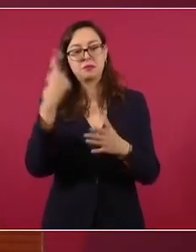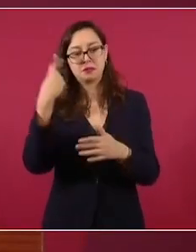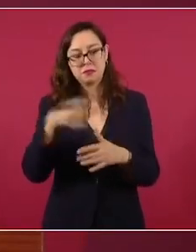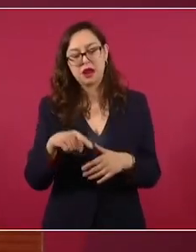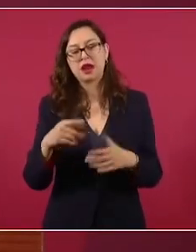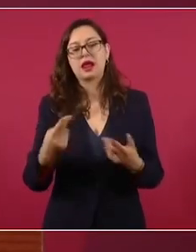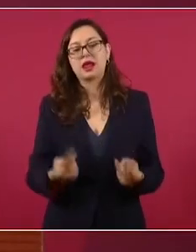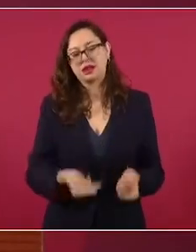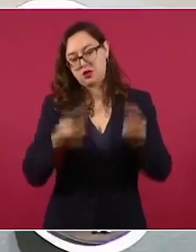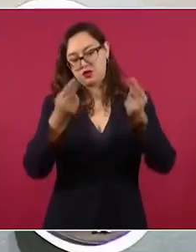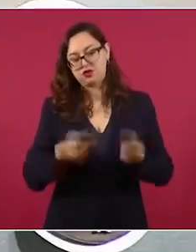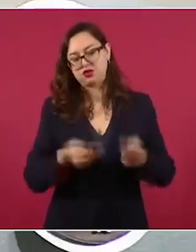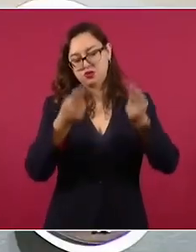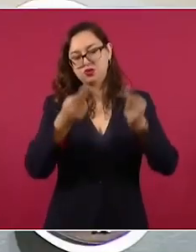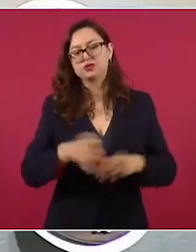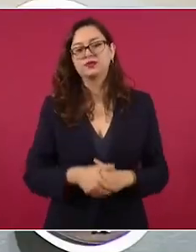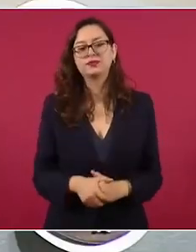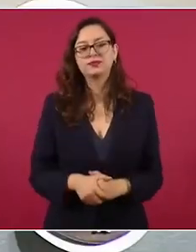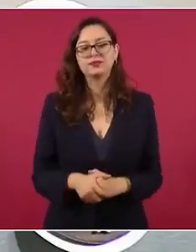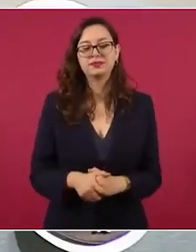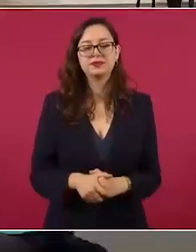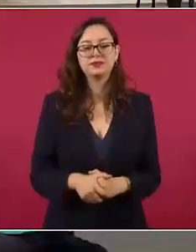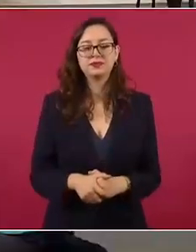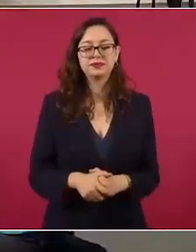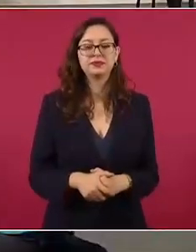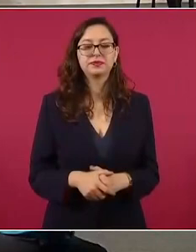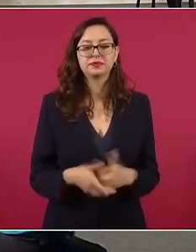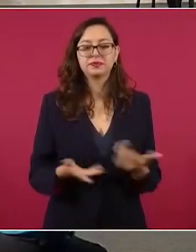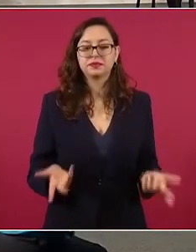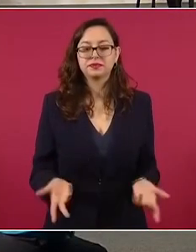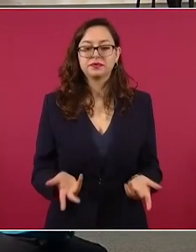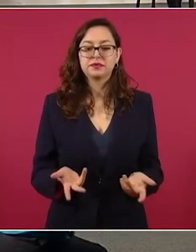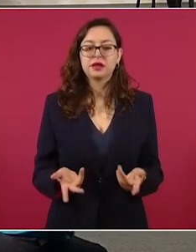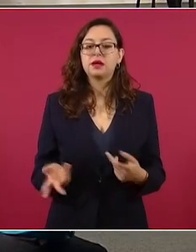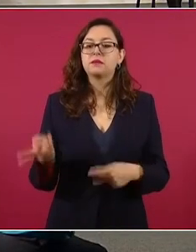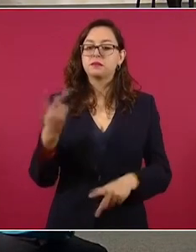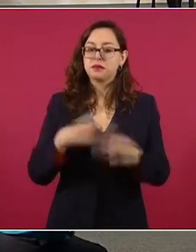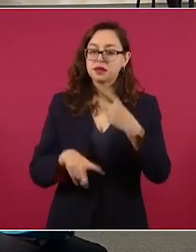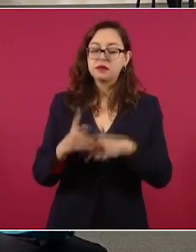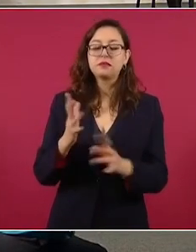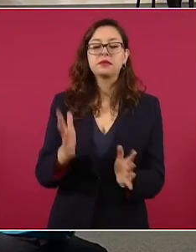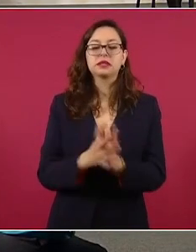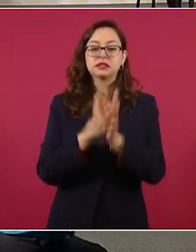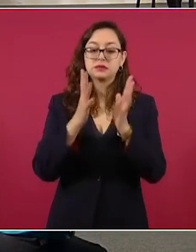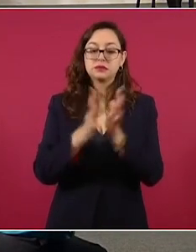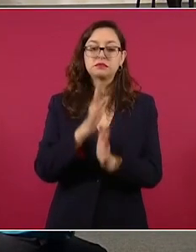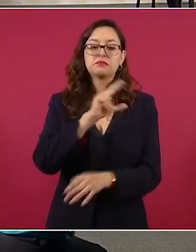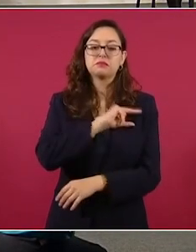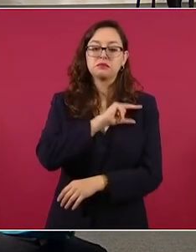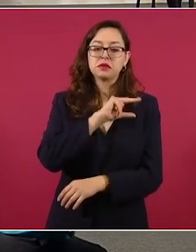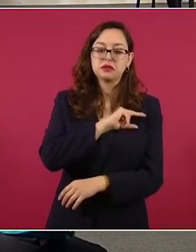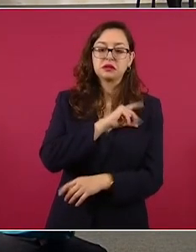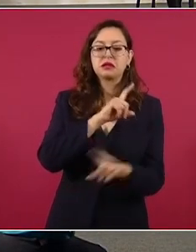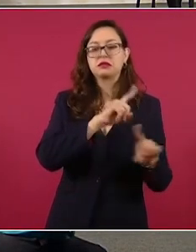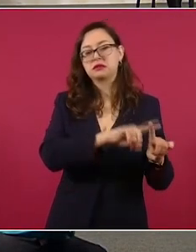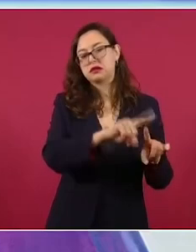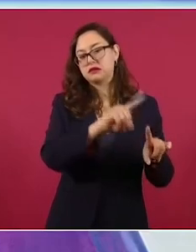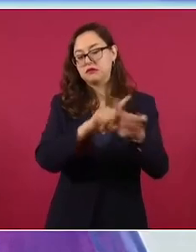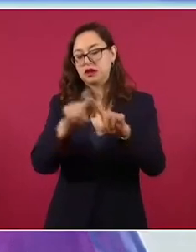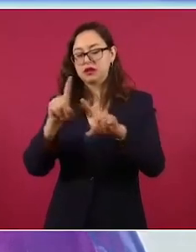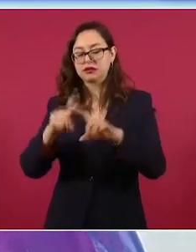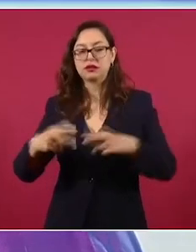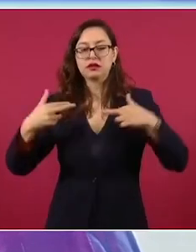participantes. Desde el sector privado nos acompañan y participan diferentes cámaras, como es la